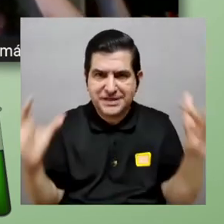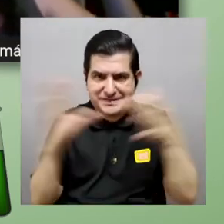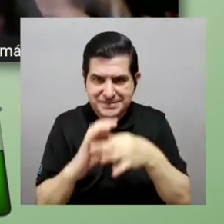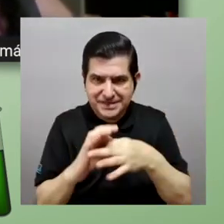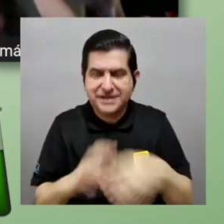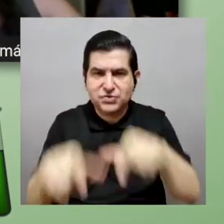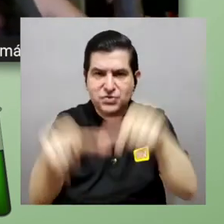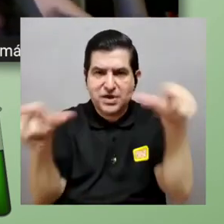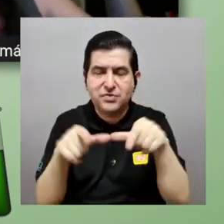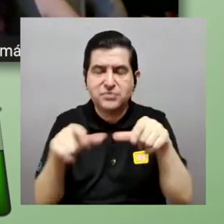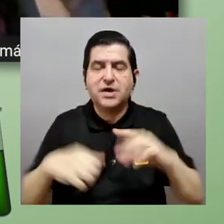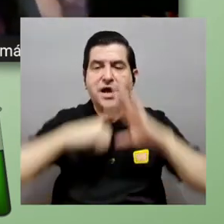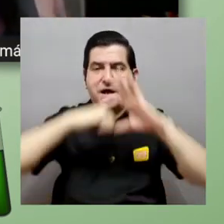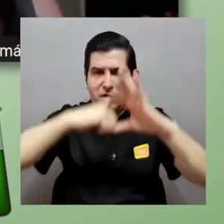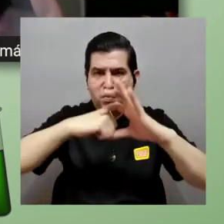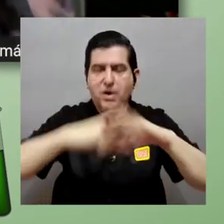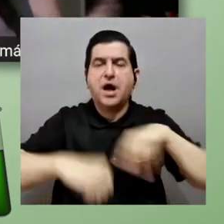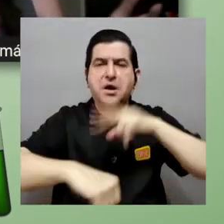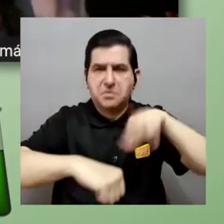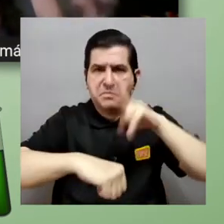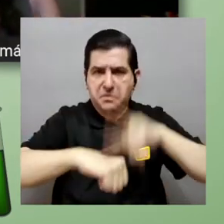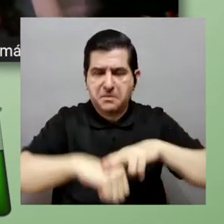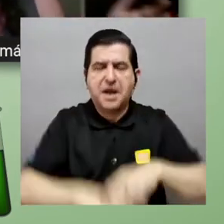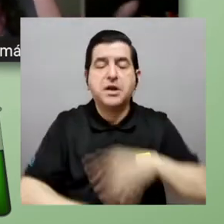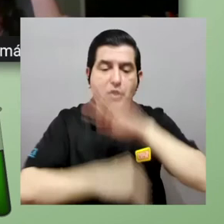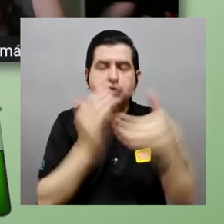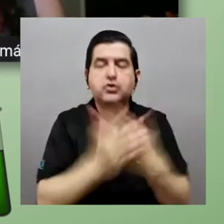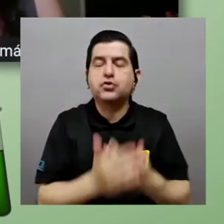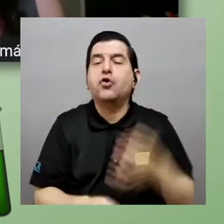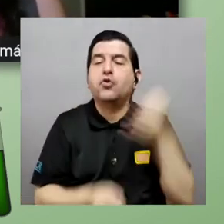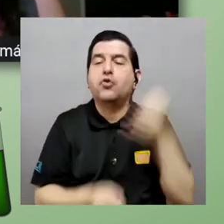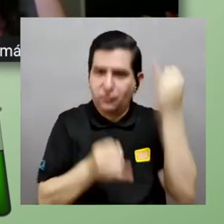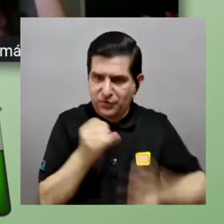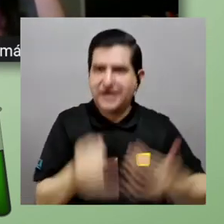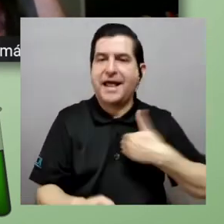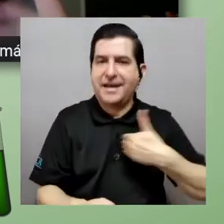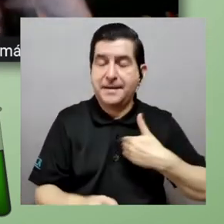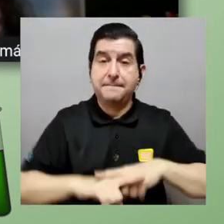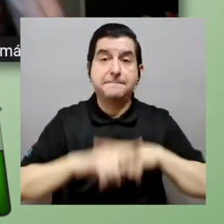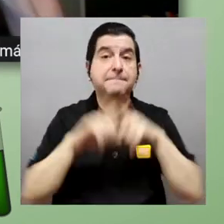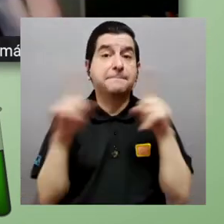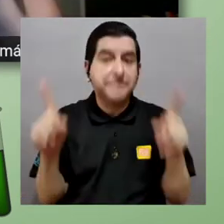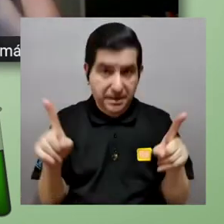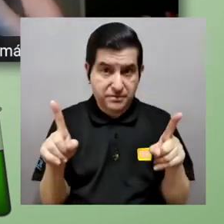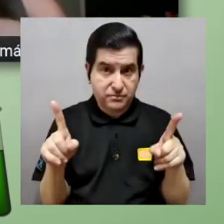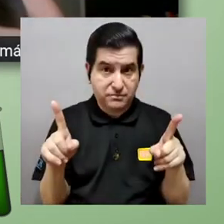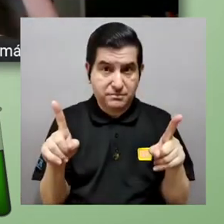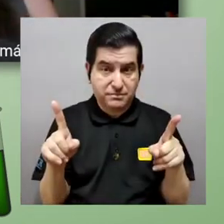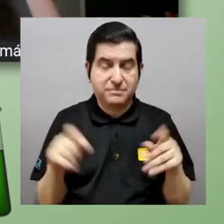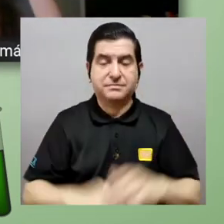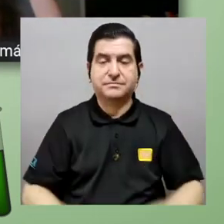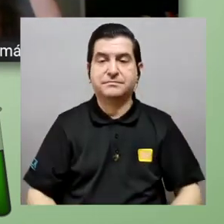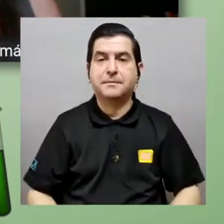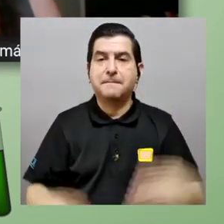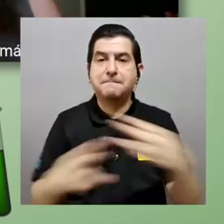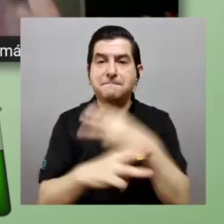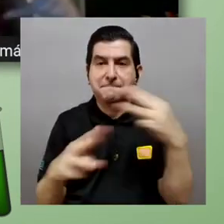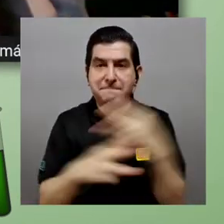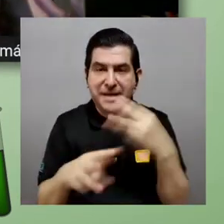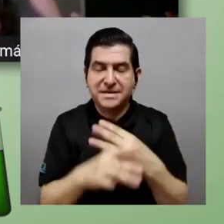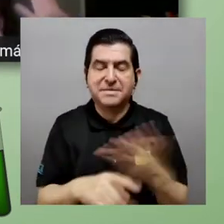concretas relacionadas a un lugar concreto en la tierra pues normalmente simplemente todo es finito ok sin embargo digamos en